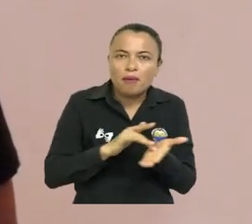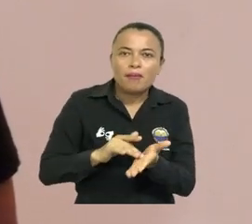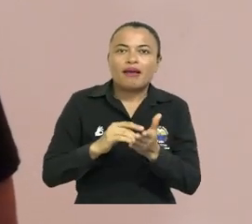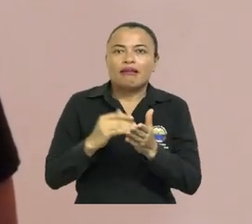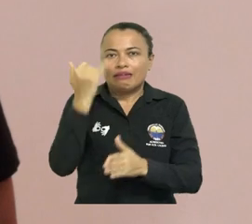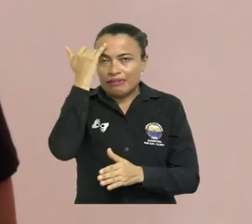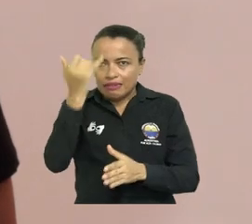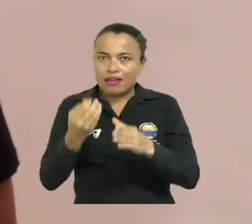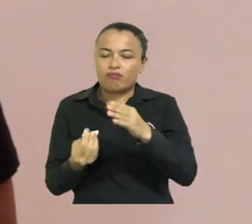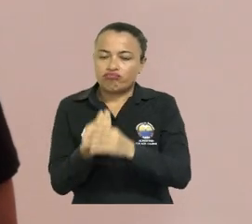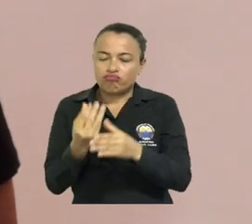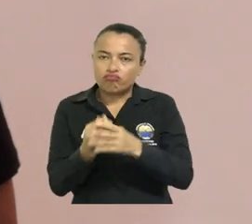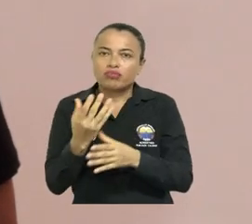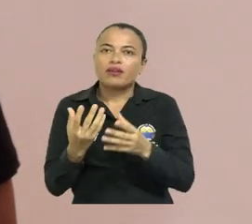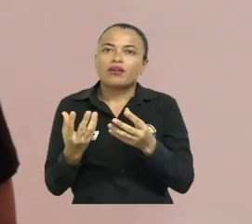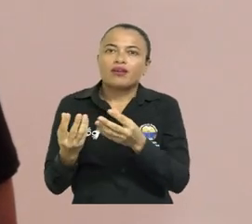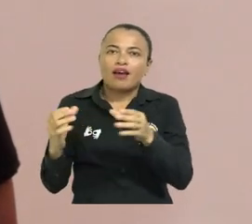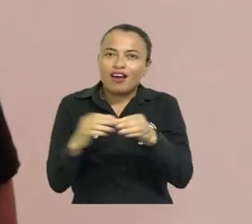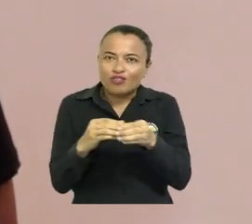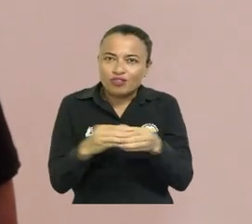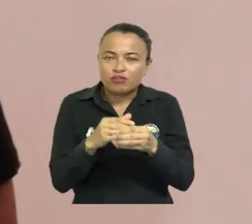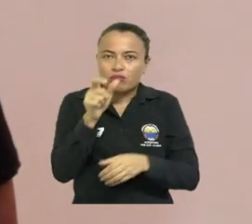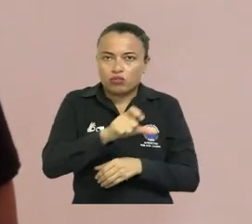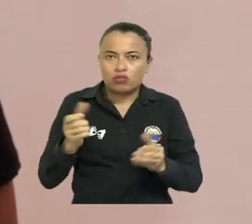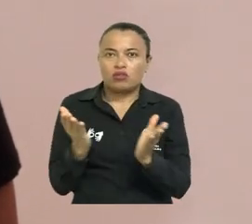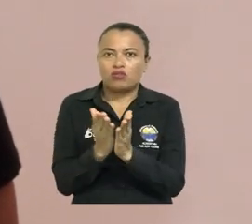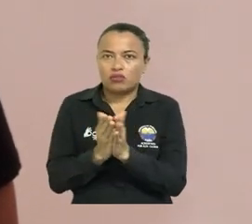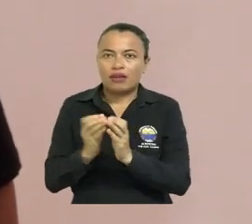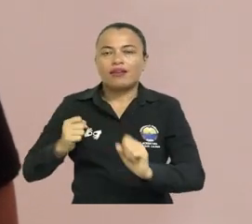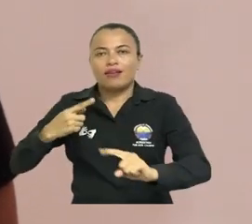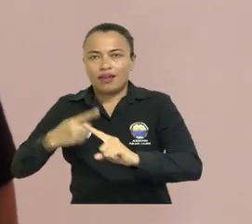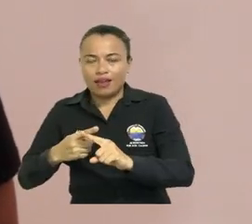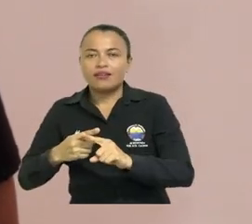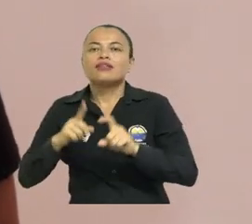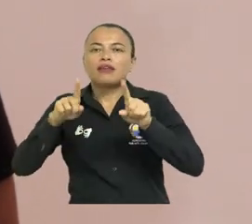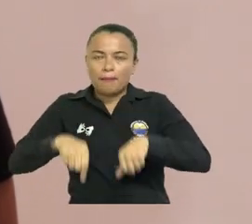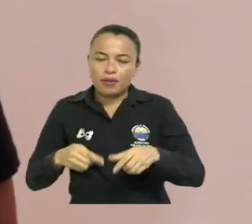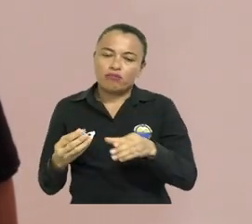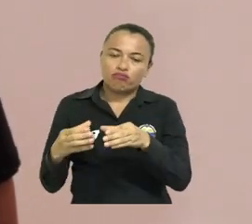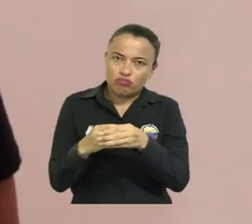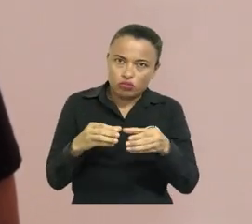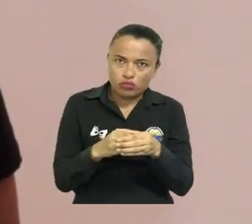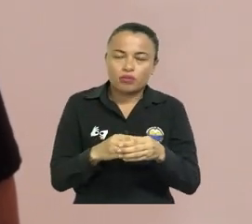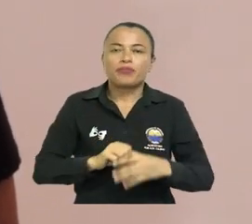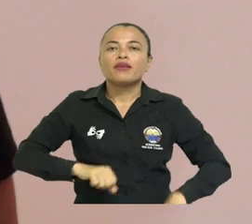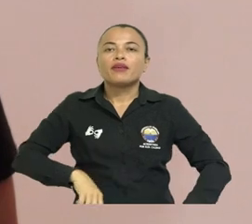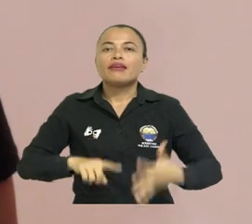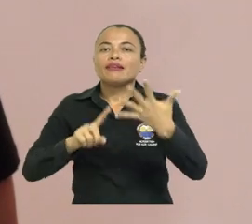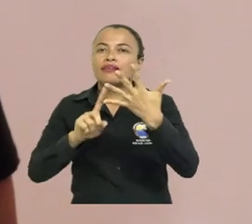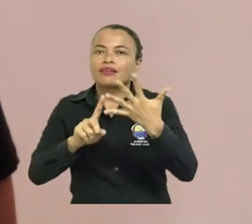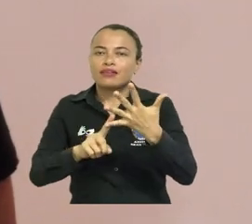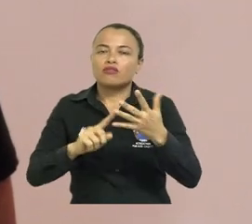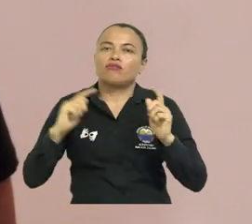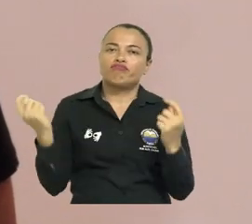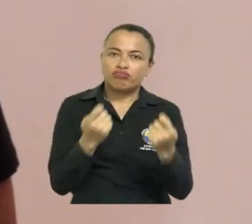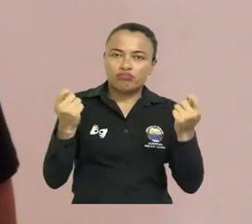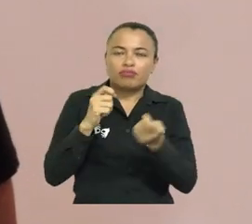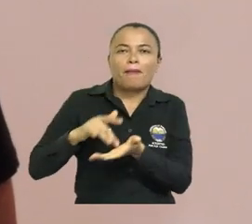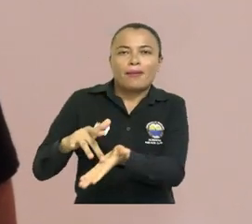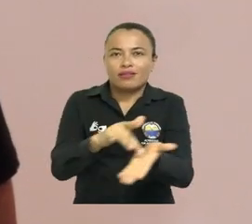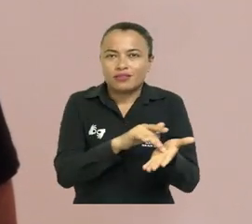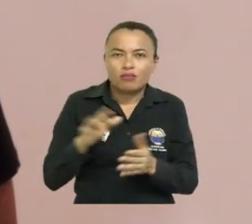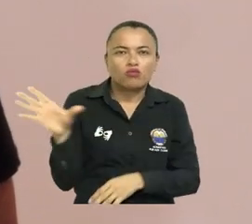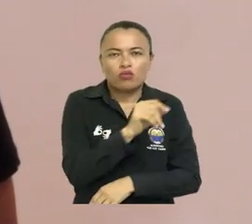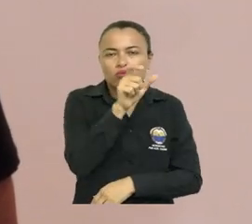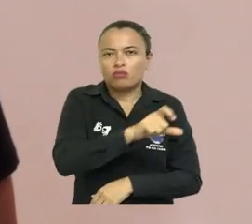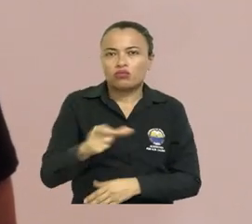Estudiantes y Egresados del Programa de Administración de la Seguridad y Salud en el Trabajo. Y quinto, promover la participación de todos